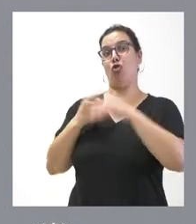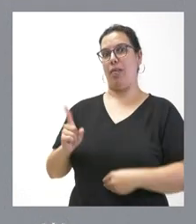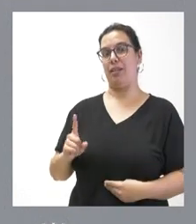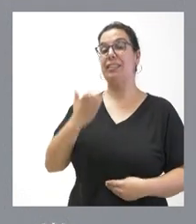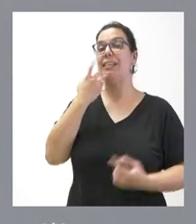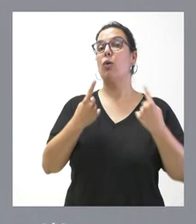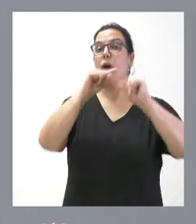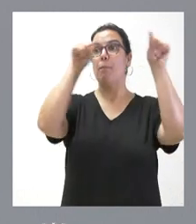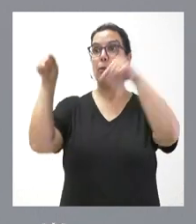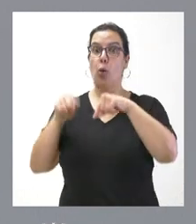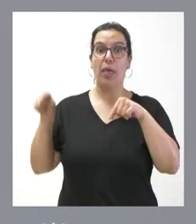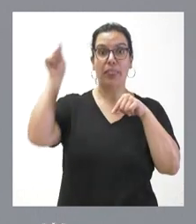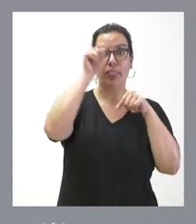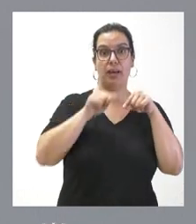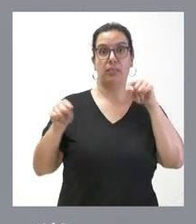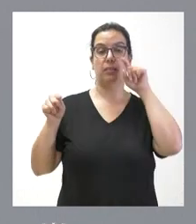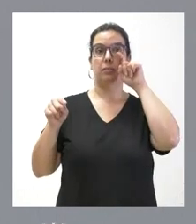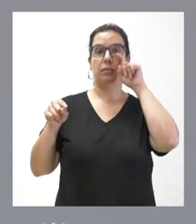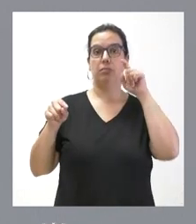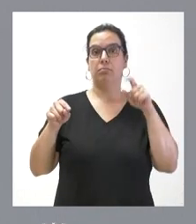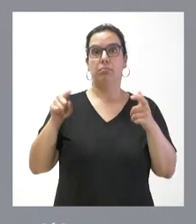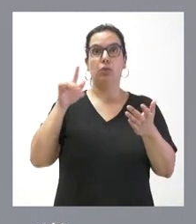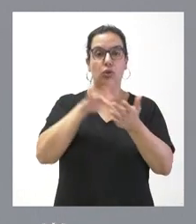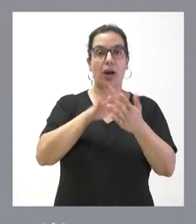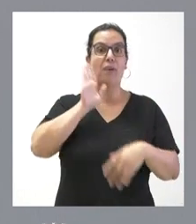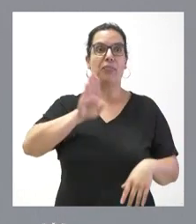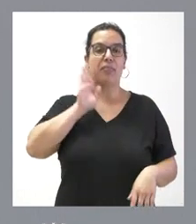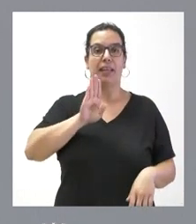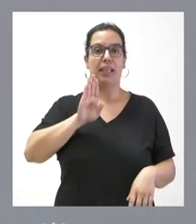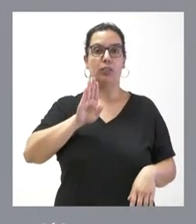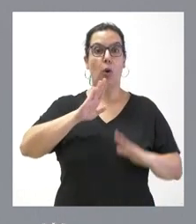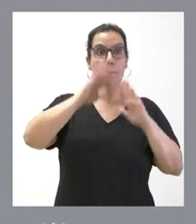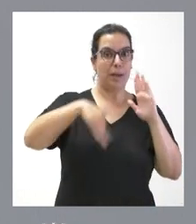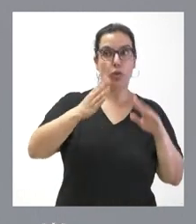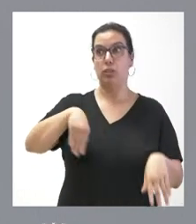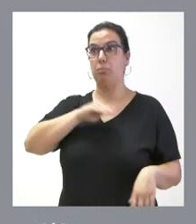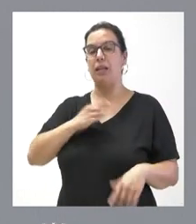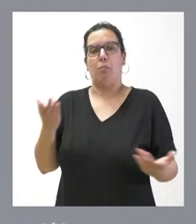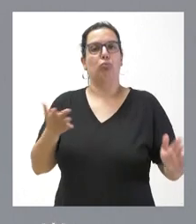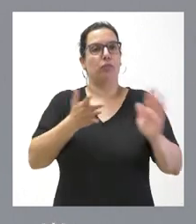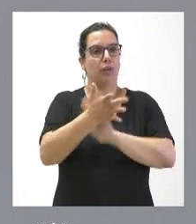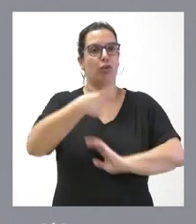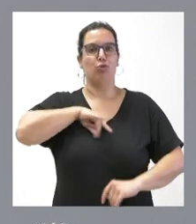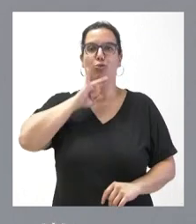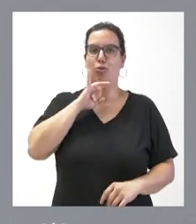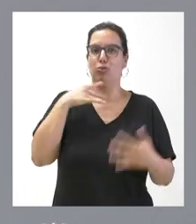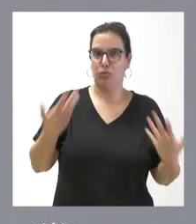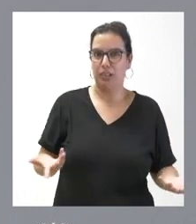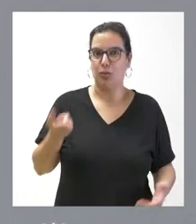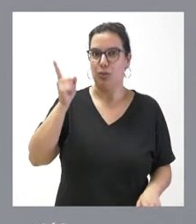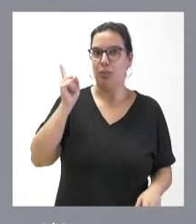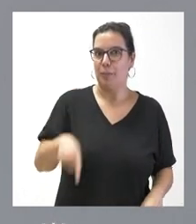provincias en nuestra comunidad autónoma donde el número de delitos es más bajo que en el conjunto de España, pues nos damos pos satisfechos también